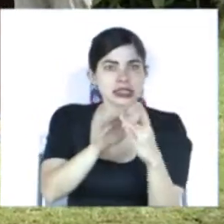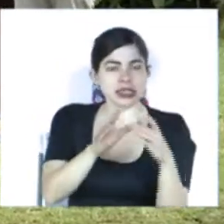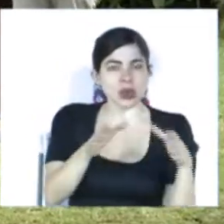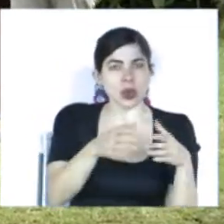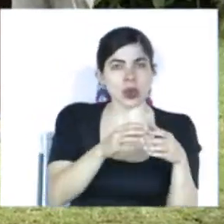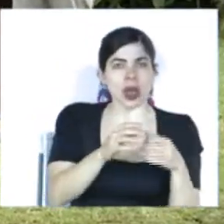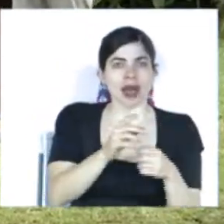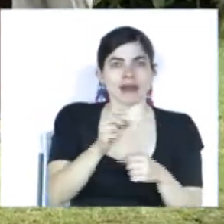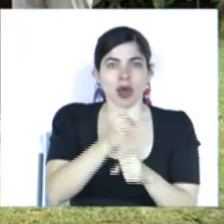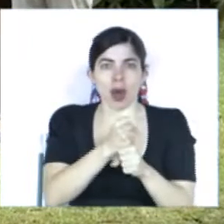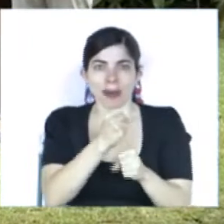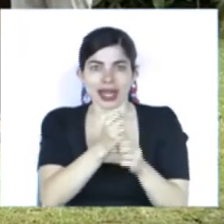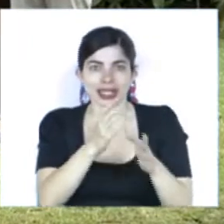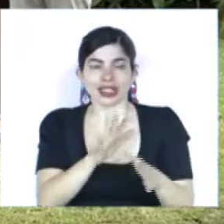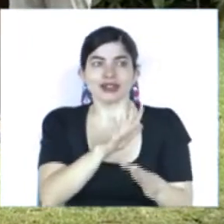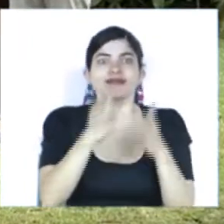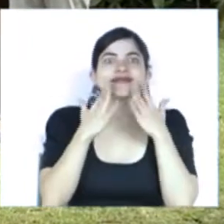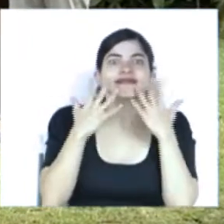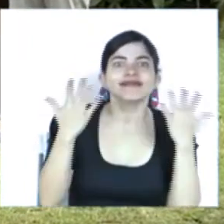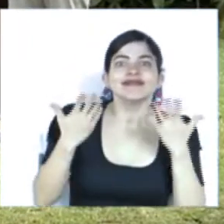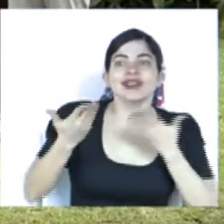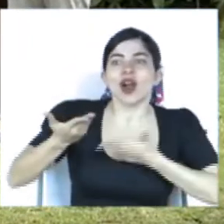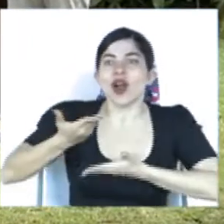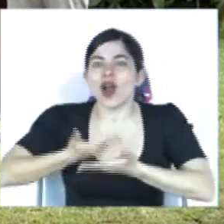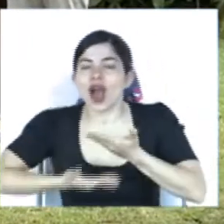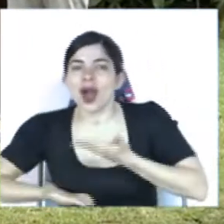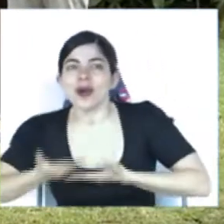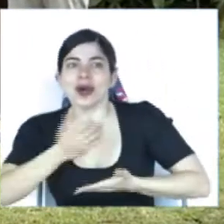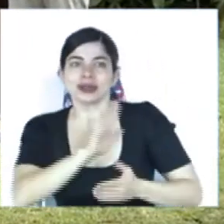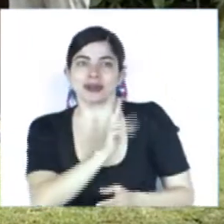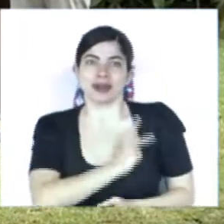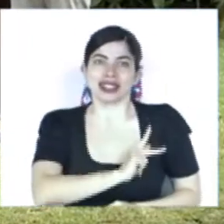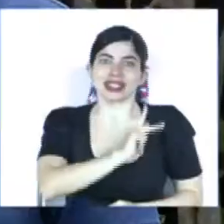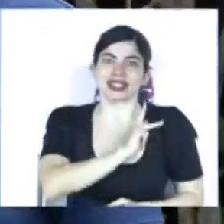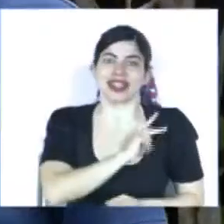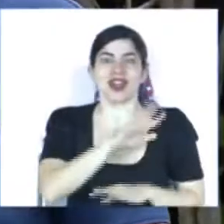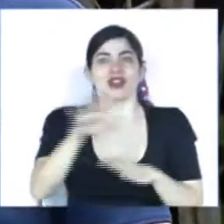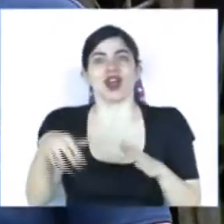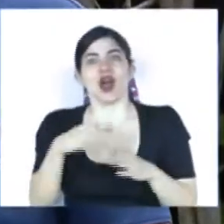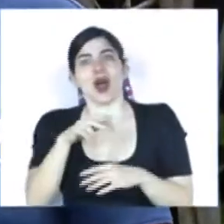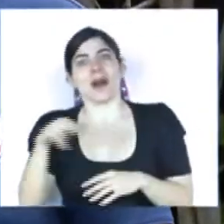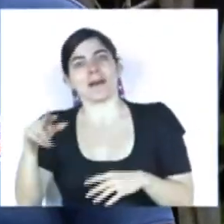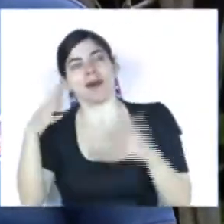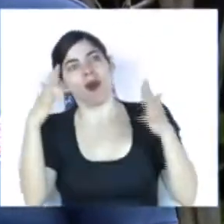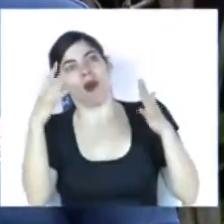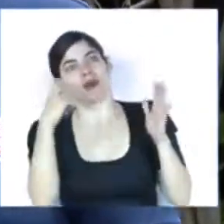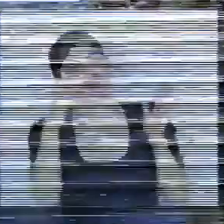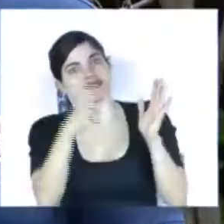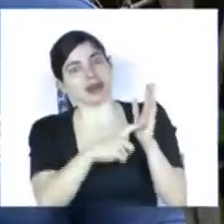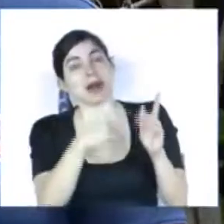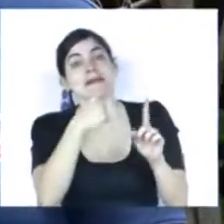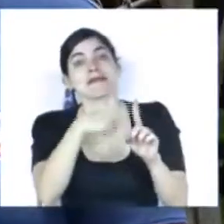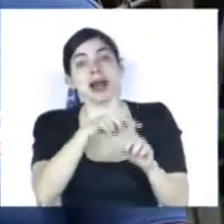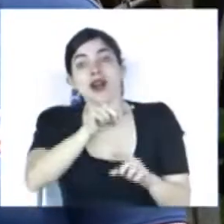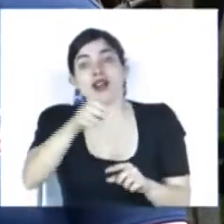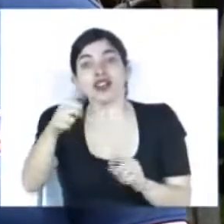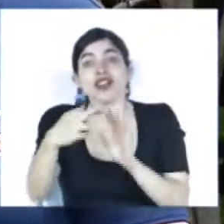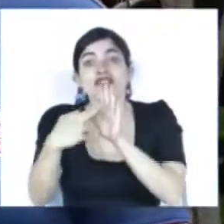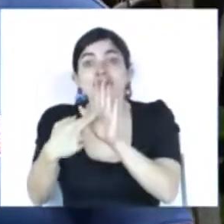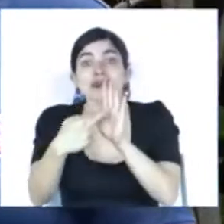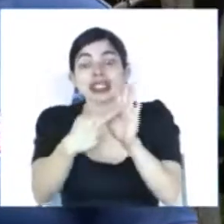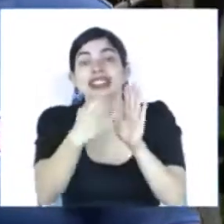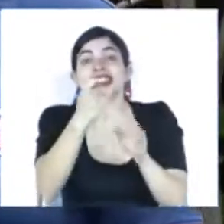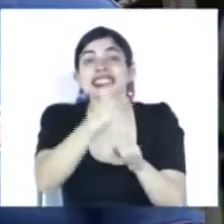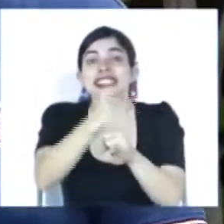personalidad y carisma y colaboración no solo es alabada por sus compañeros de trabajo sino por los representantes de otras